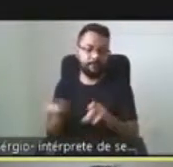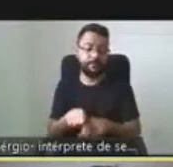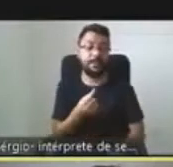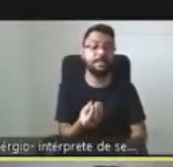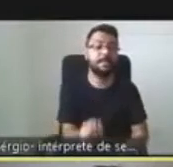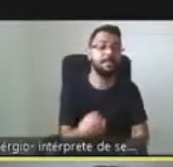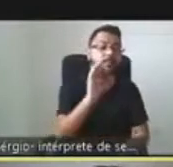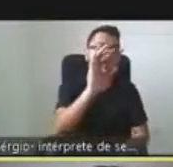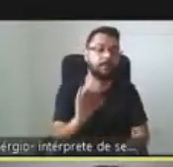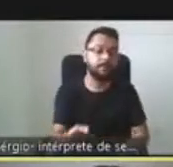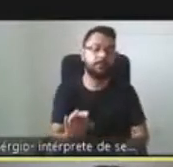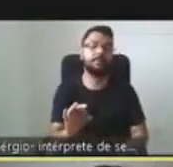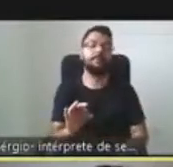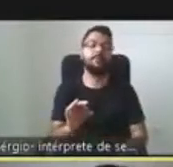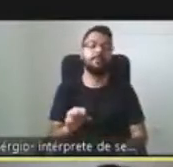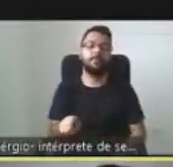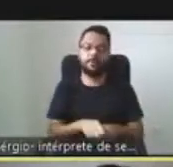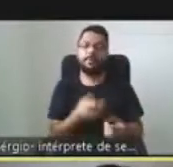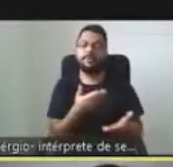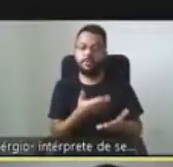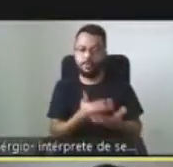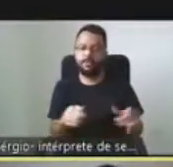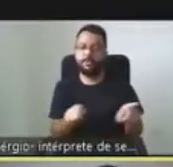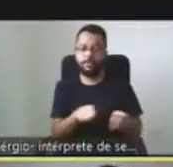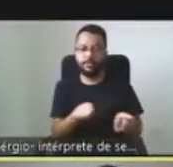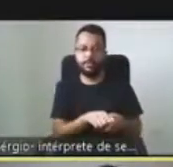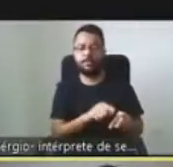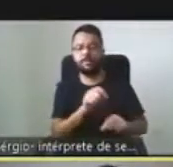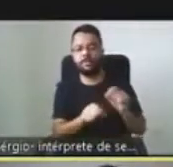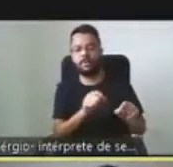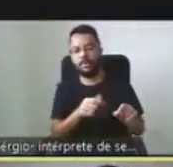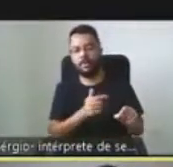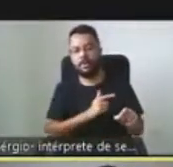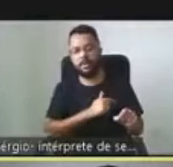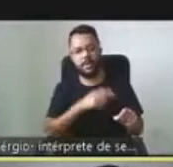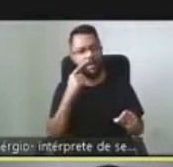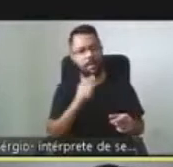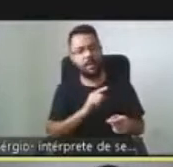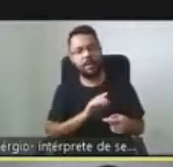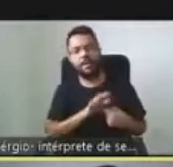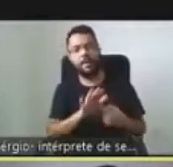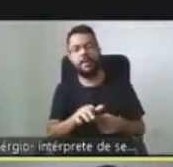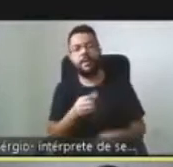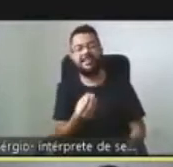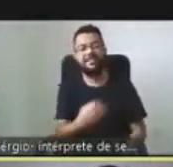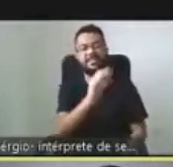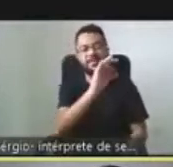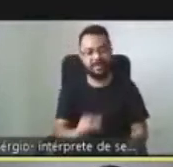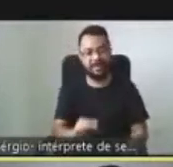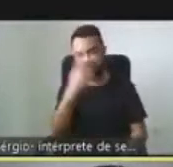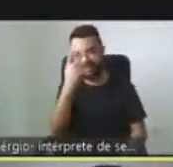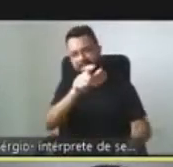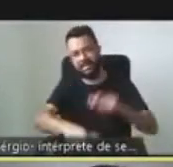esto también en el estudio de necesidades sociosanitarias, en los hallazgos preliminares, un 60 por ciento de las personas